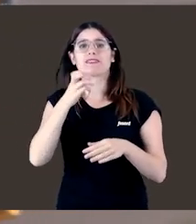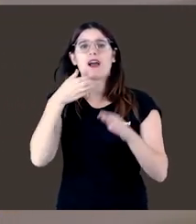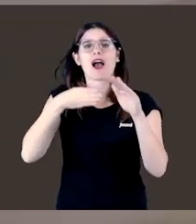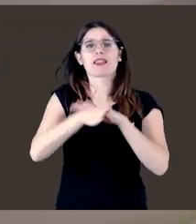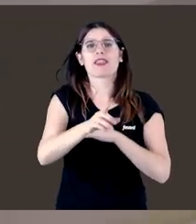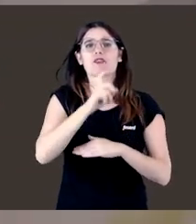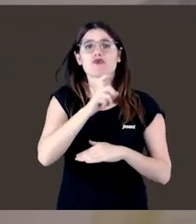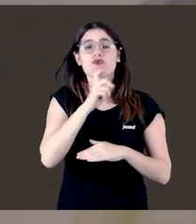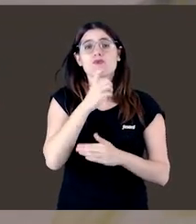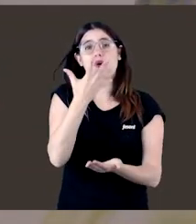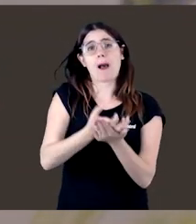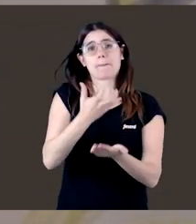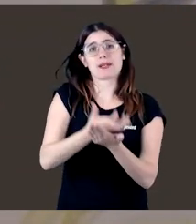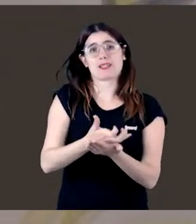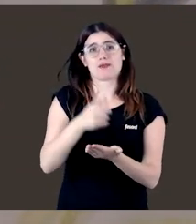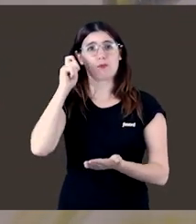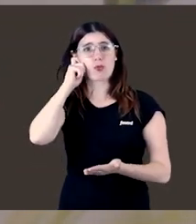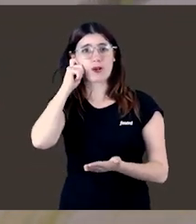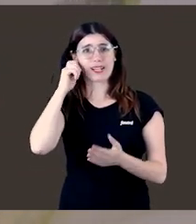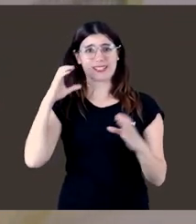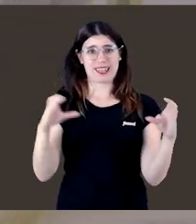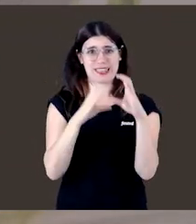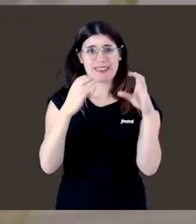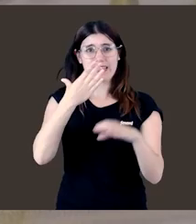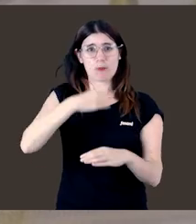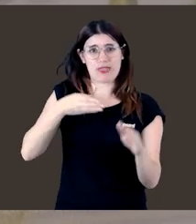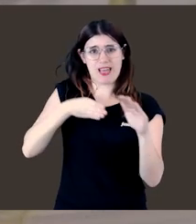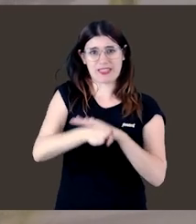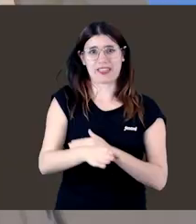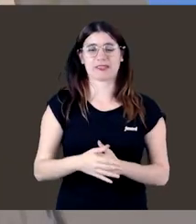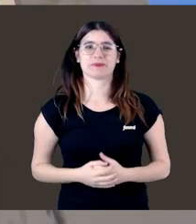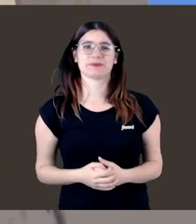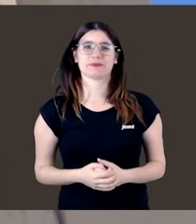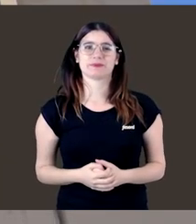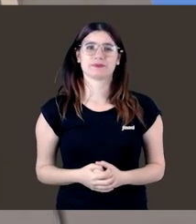a los que se podrá acceder desde la app Mujeres de Ciencia.